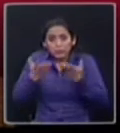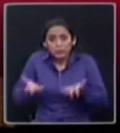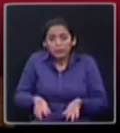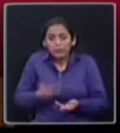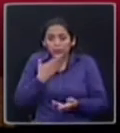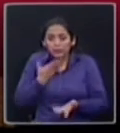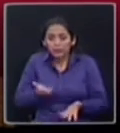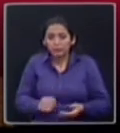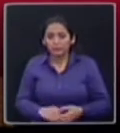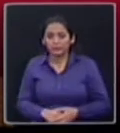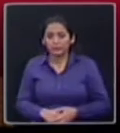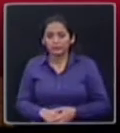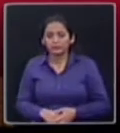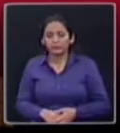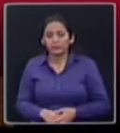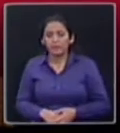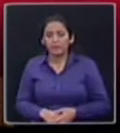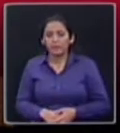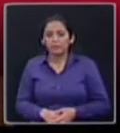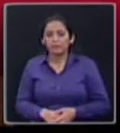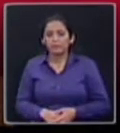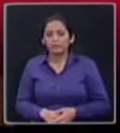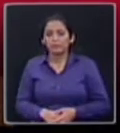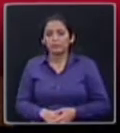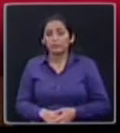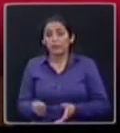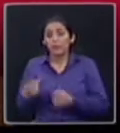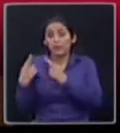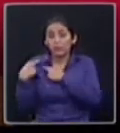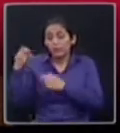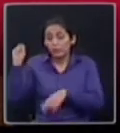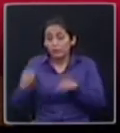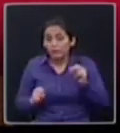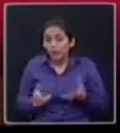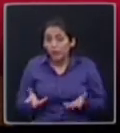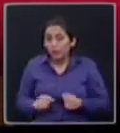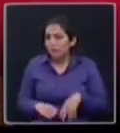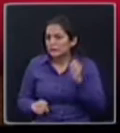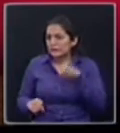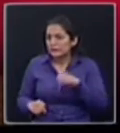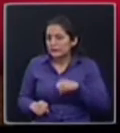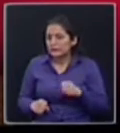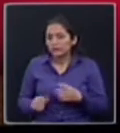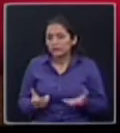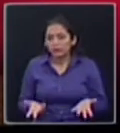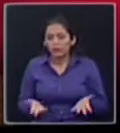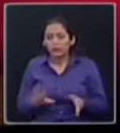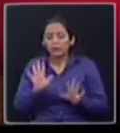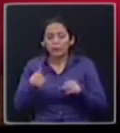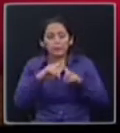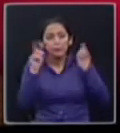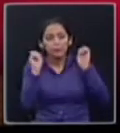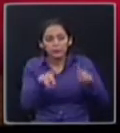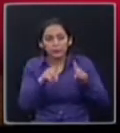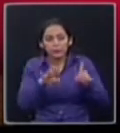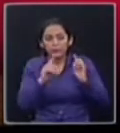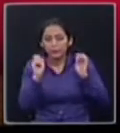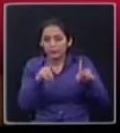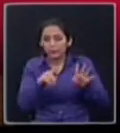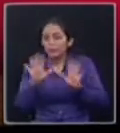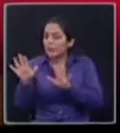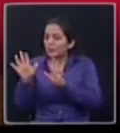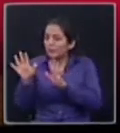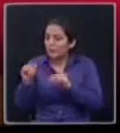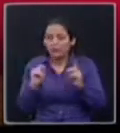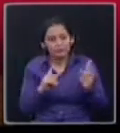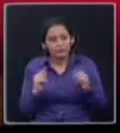pregunta. A ver, dígame, ¿hay responsabilidad política en el caso de... Ok, sí, pero la siguiente pregunta es... Porque esa no es toda la respuesta. pregunta es... La siguiente pregunta que me lo voy a responder